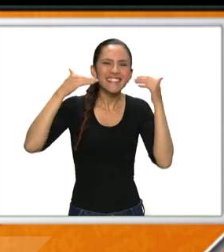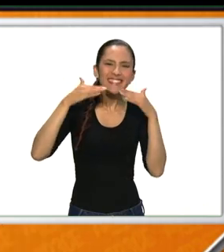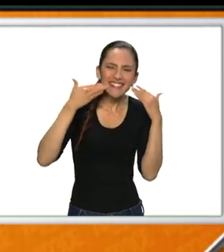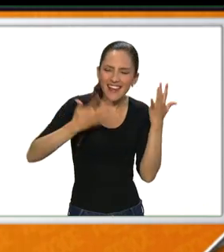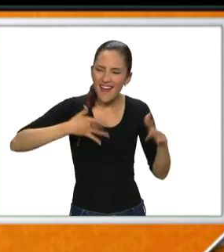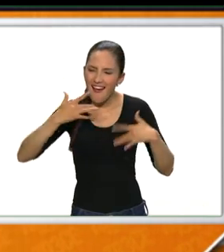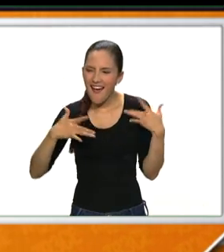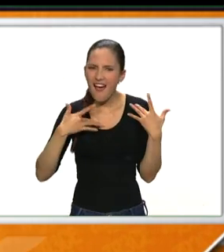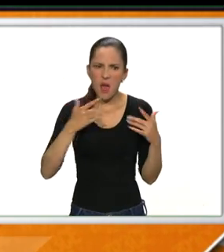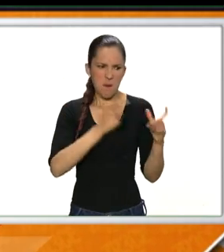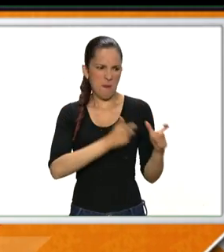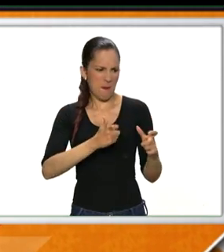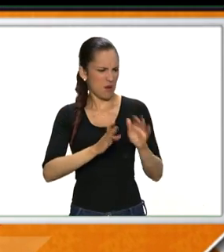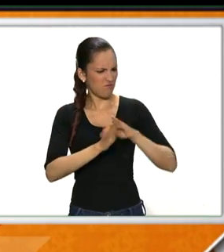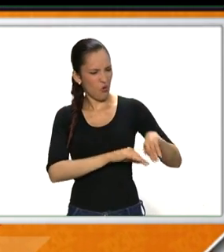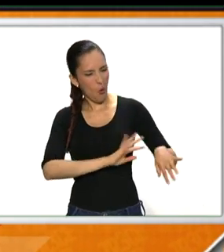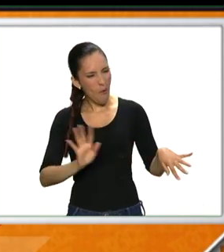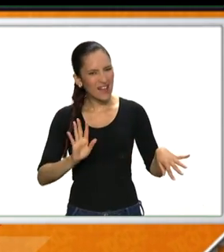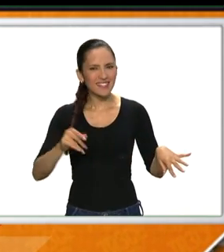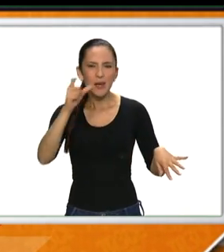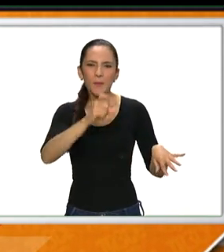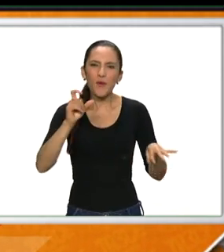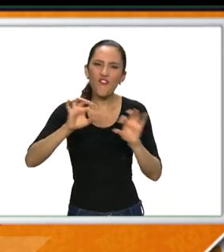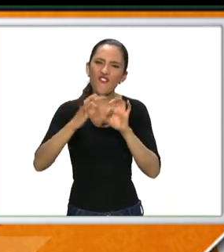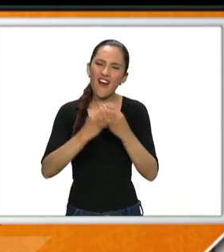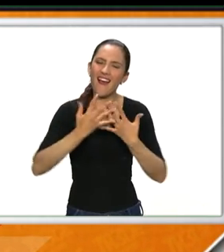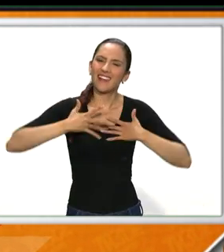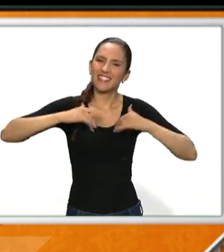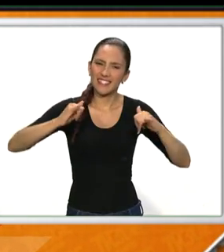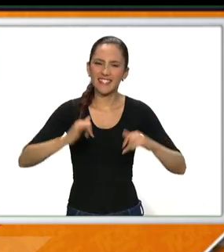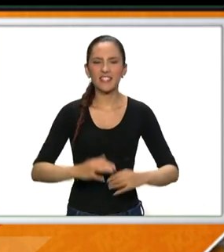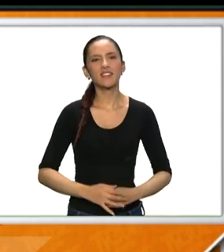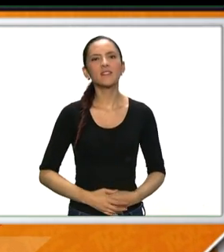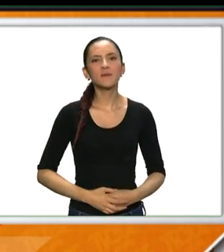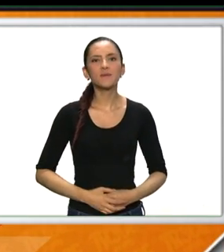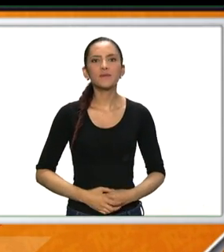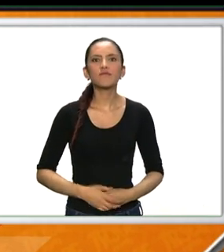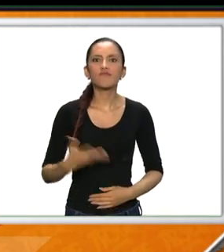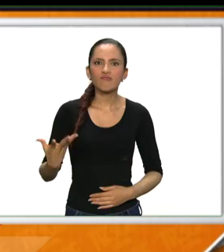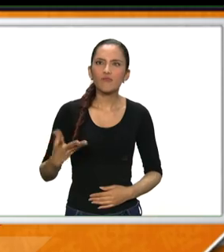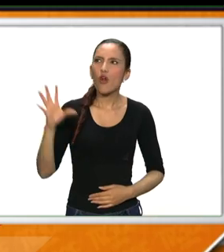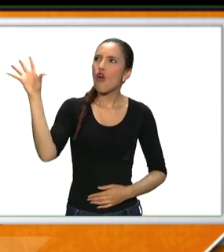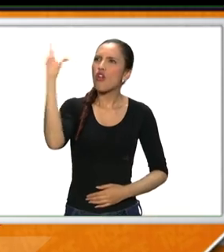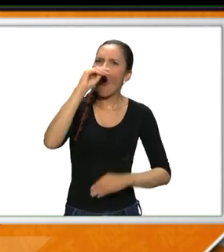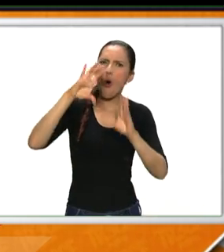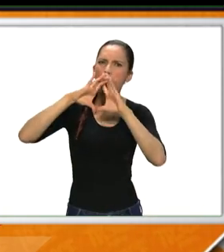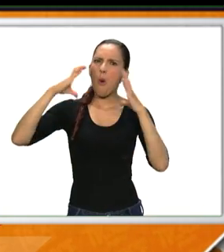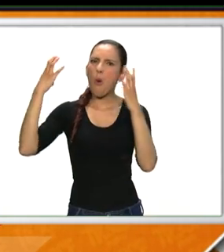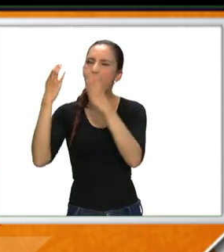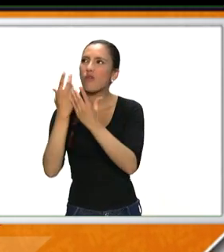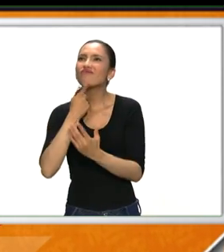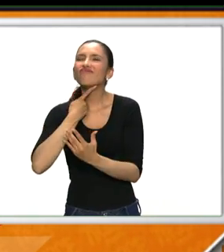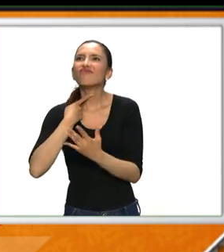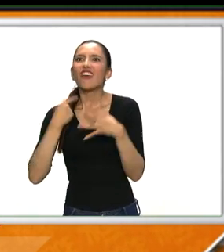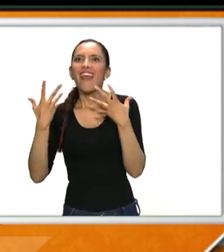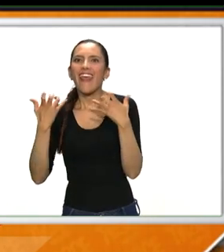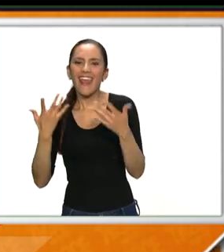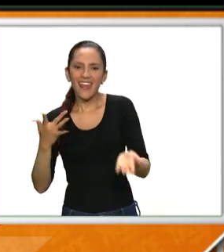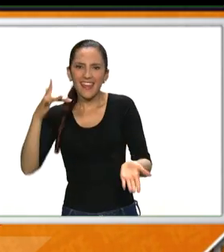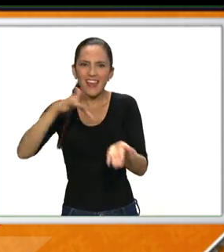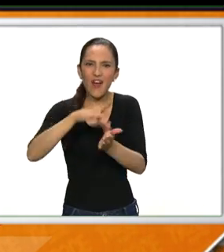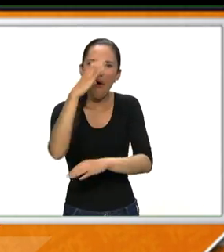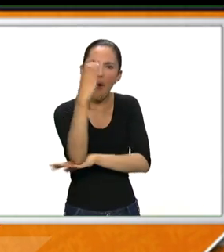que la gente vive en familia, vive feliz. Un país donde la gente de todas partes del mundo quiere venir a conocer todos nuestros magníficos